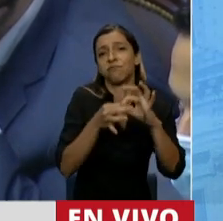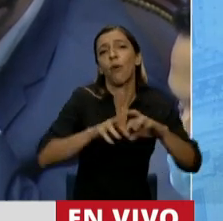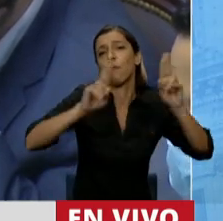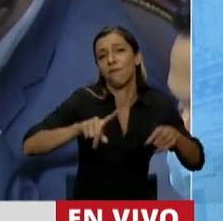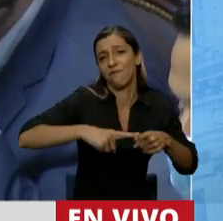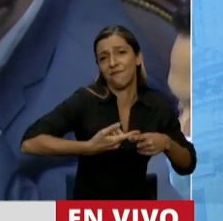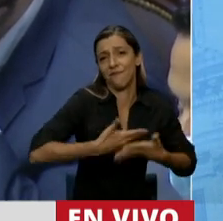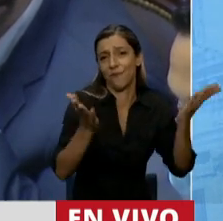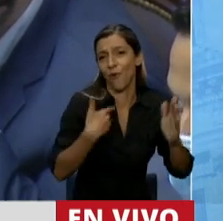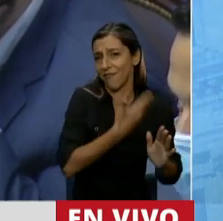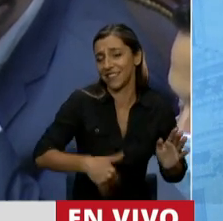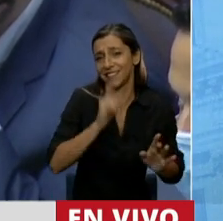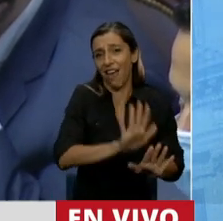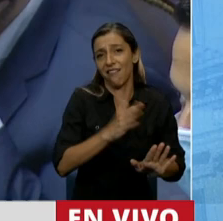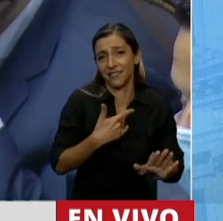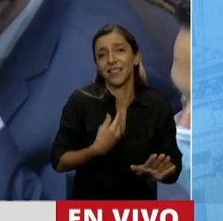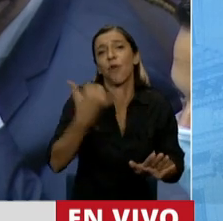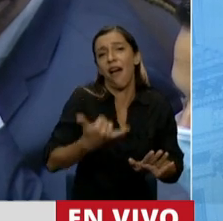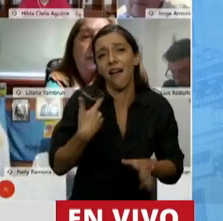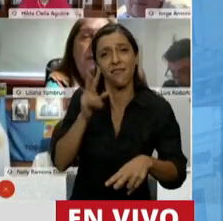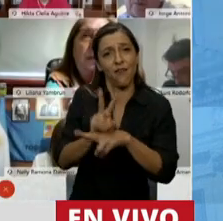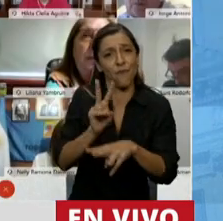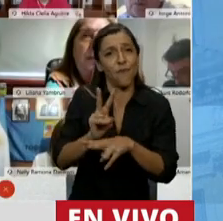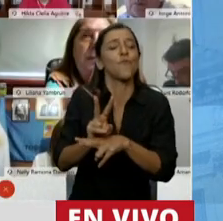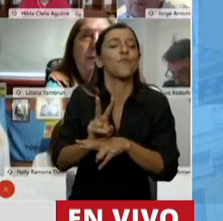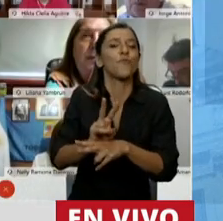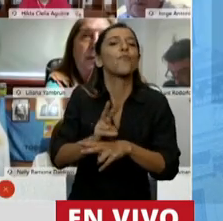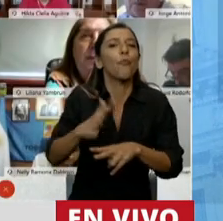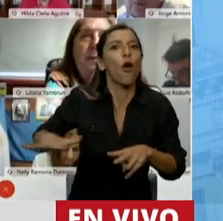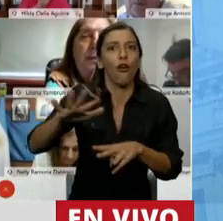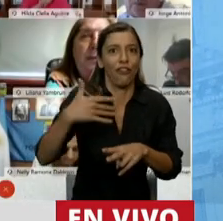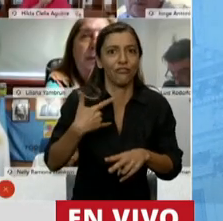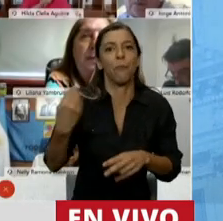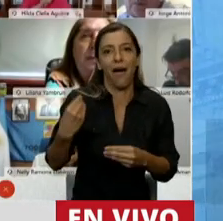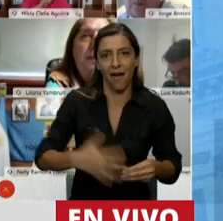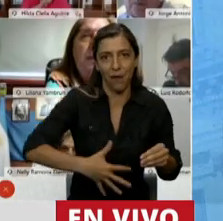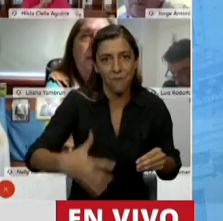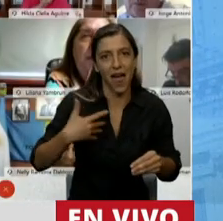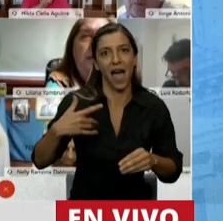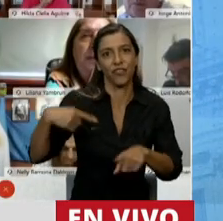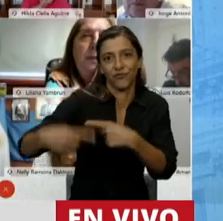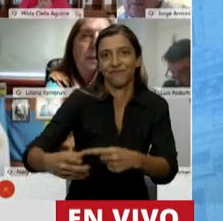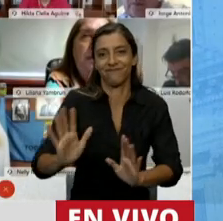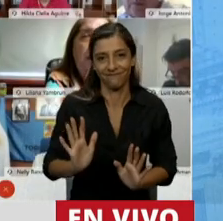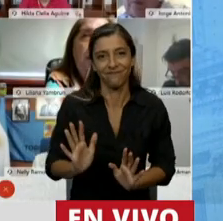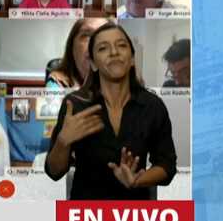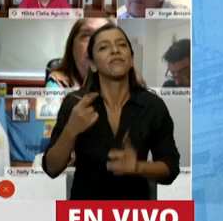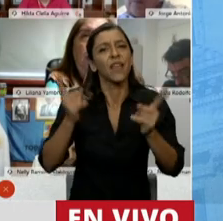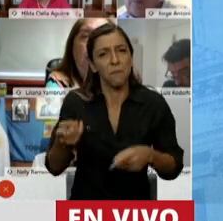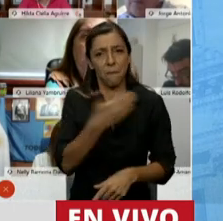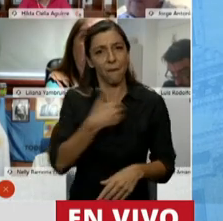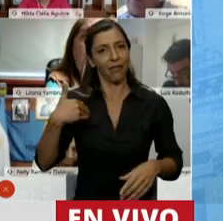del Estado referidas a la protección sexual y reproductiva, a la efectiva protección de la maternidad, a la